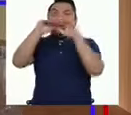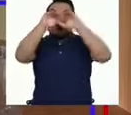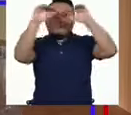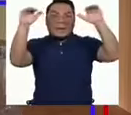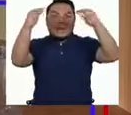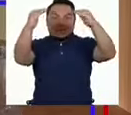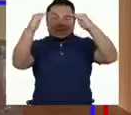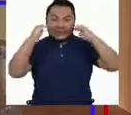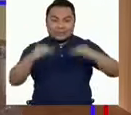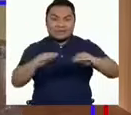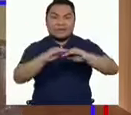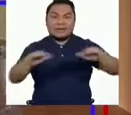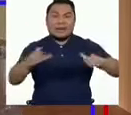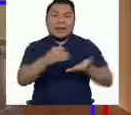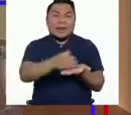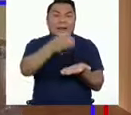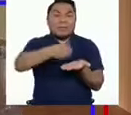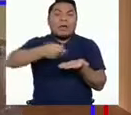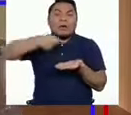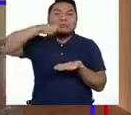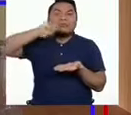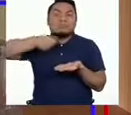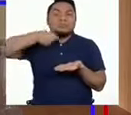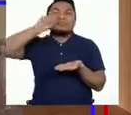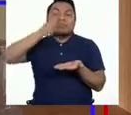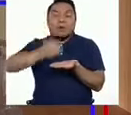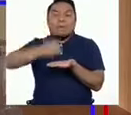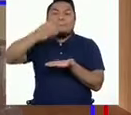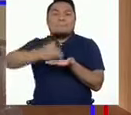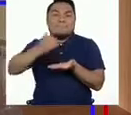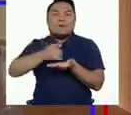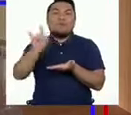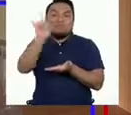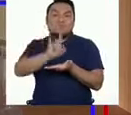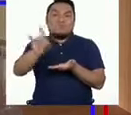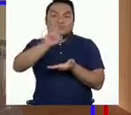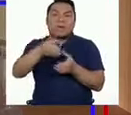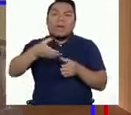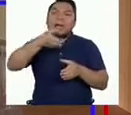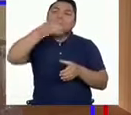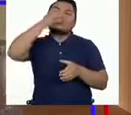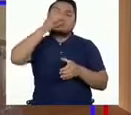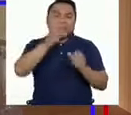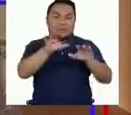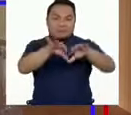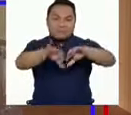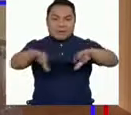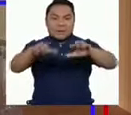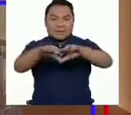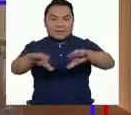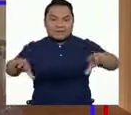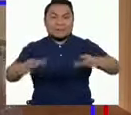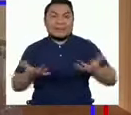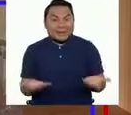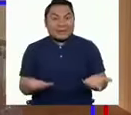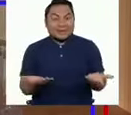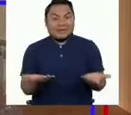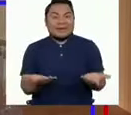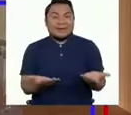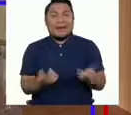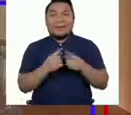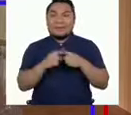parte baja están las tazas y vasos que uso al momento de servir las bebidas. Pero,